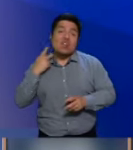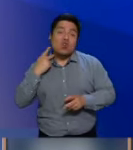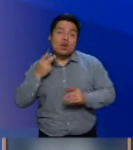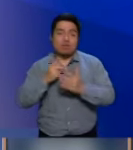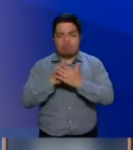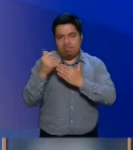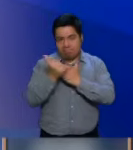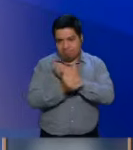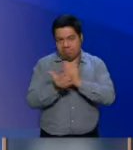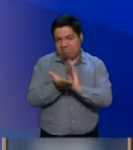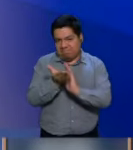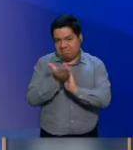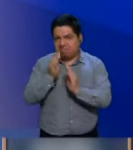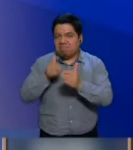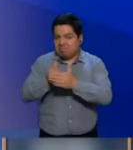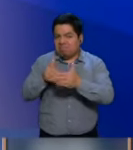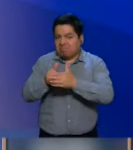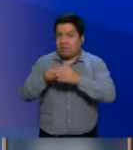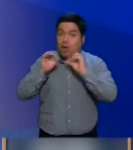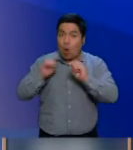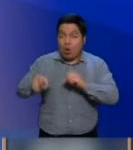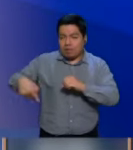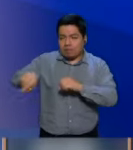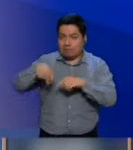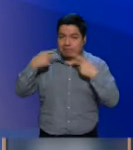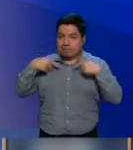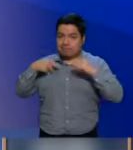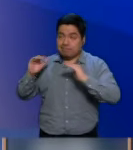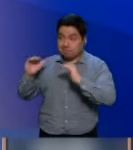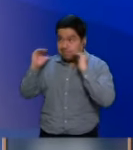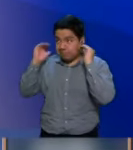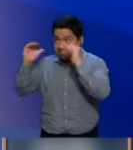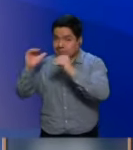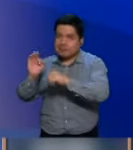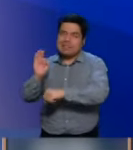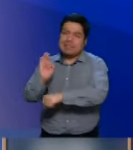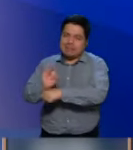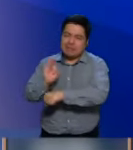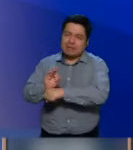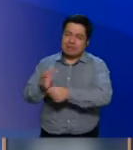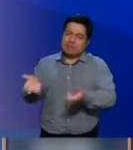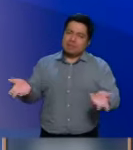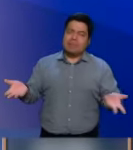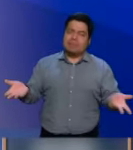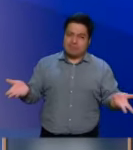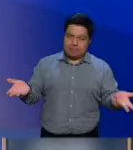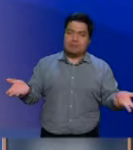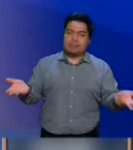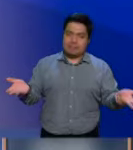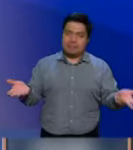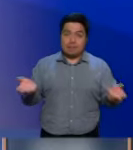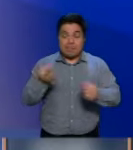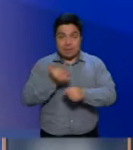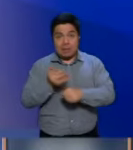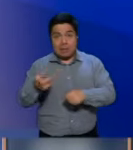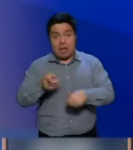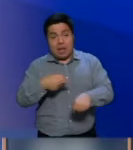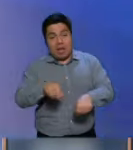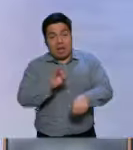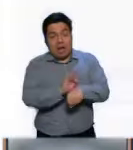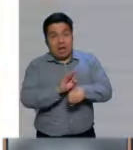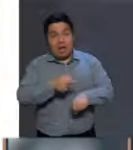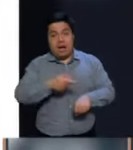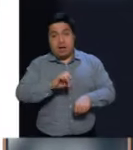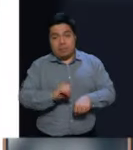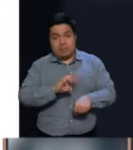infraestructura y hasta para defender los intereses económicos de personajes bastante privilegiados. Como el caso del amparo que la Corte le